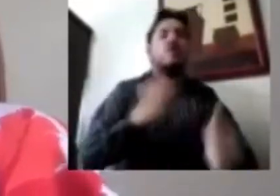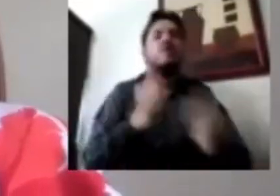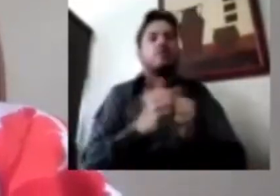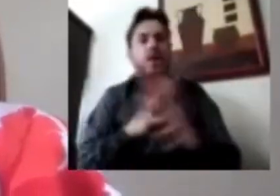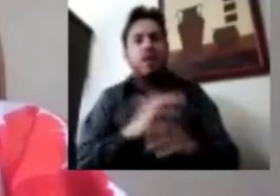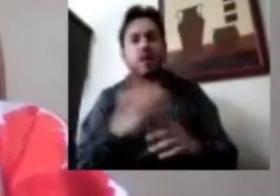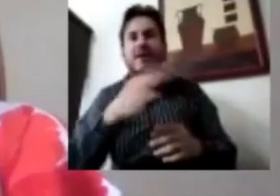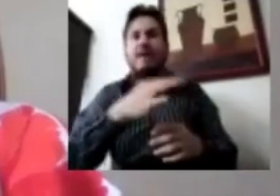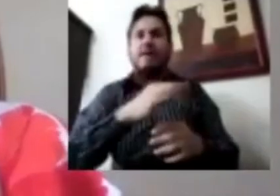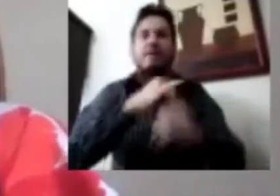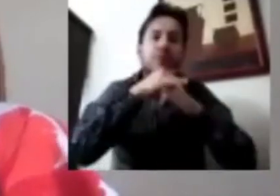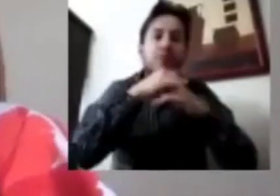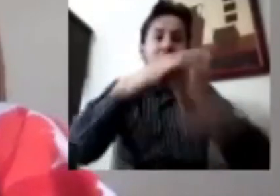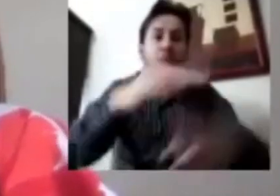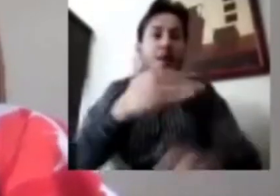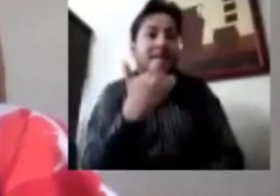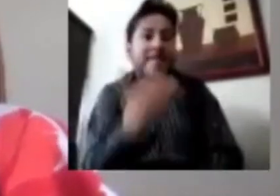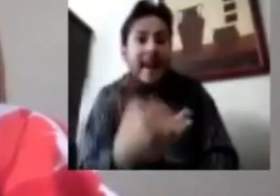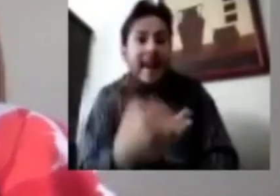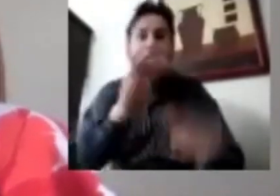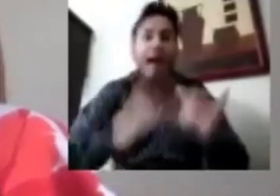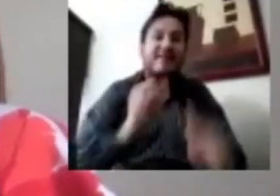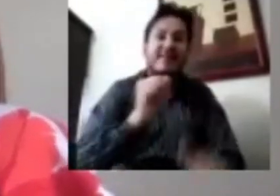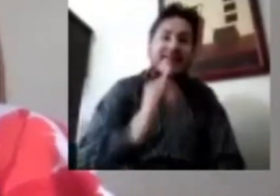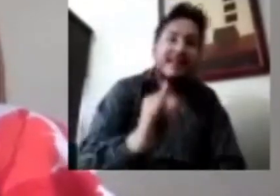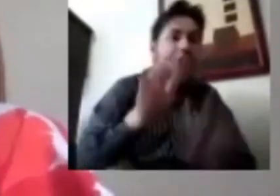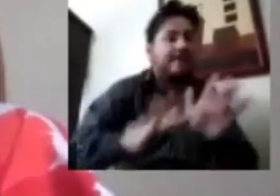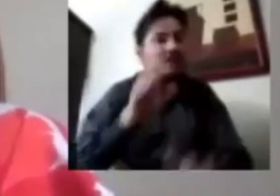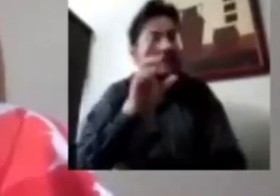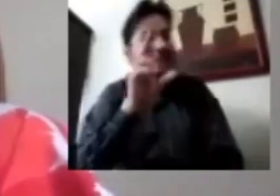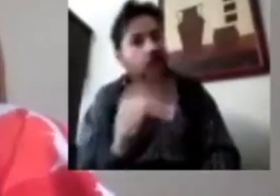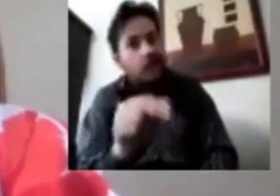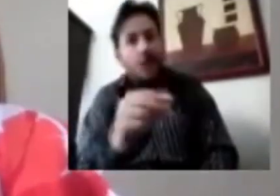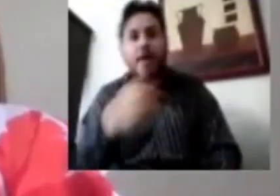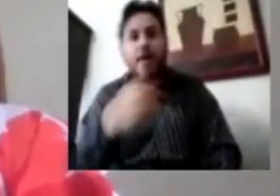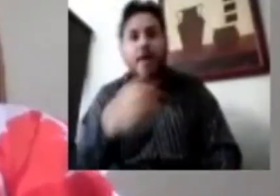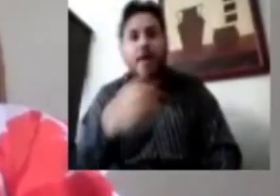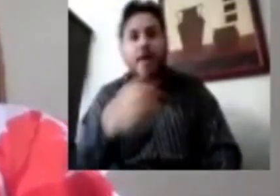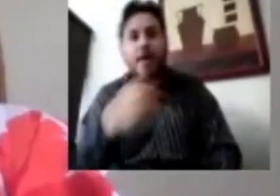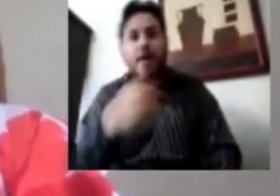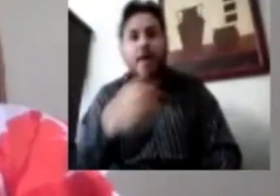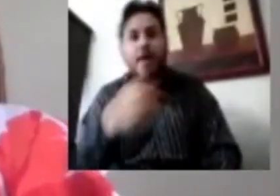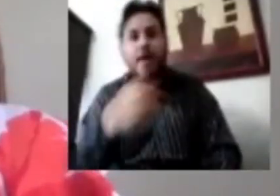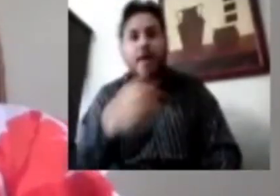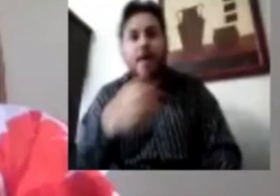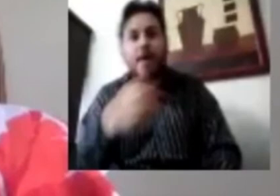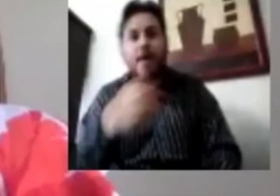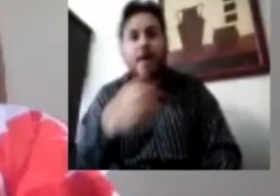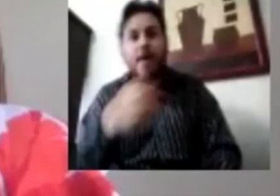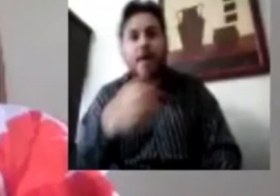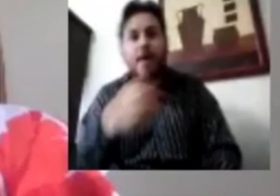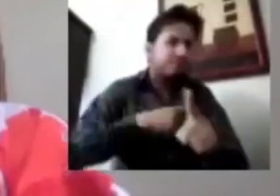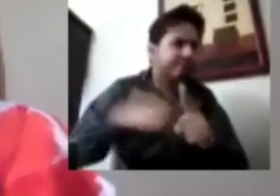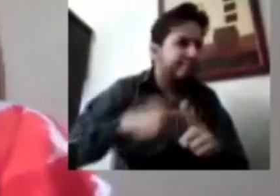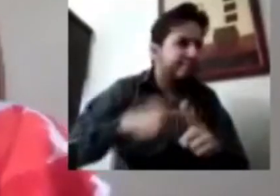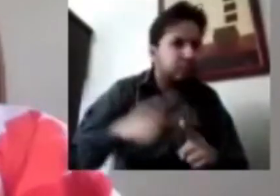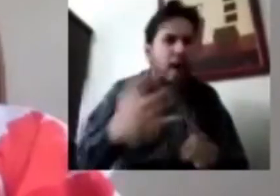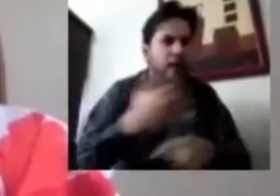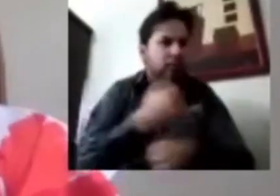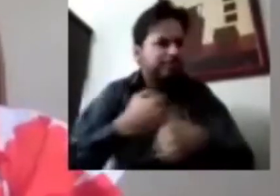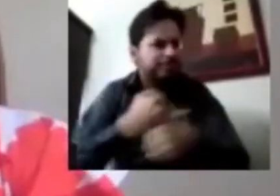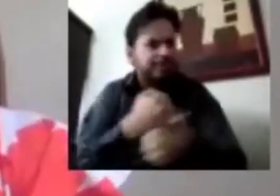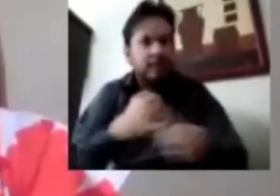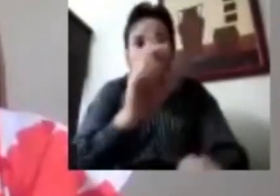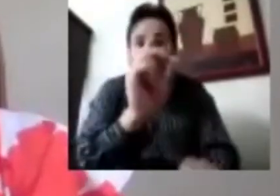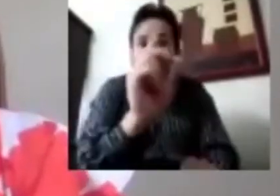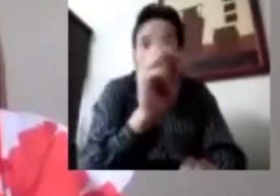es inadecuada, y el abastecimiento inadecuado de bienes y servicios básicos. En la encuesta encontramos que el